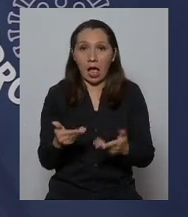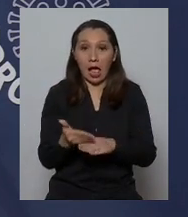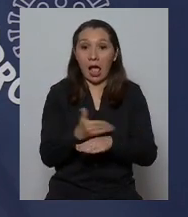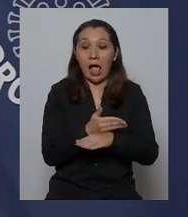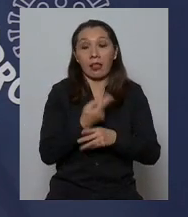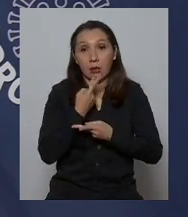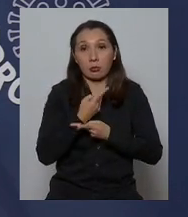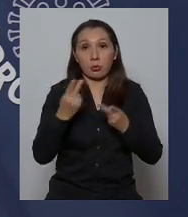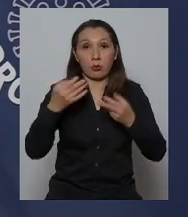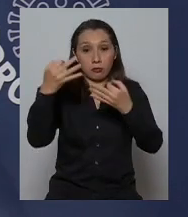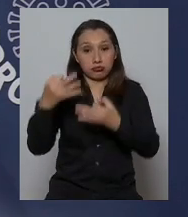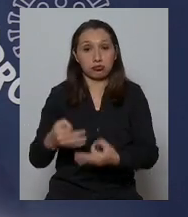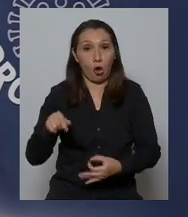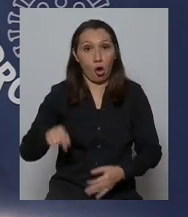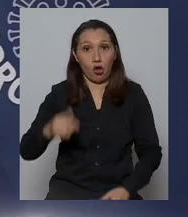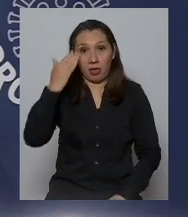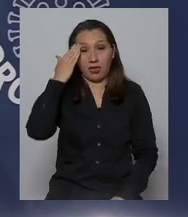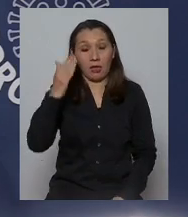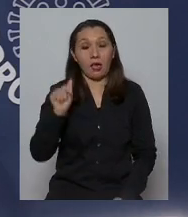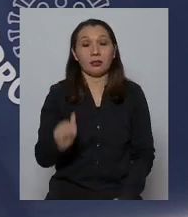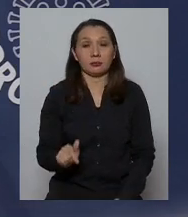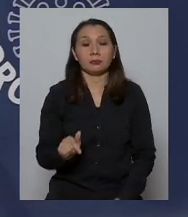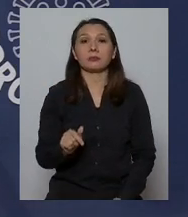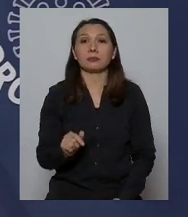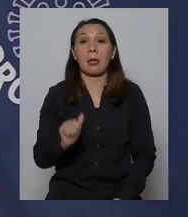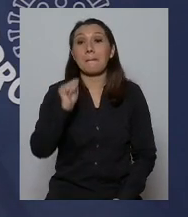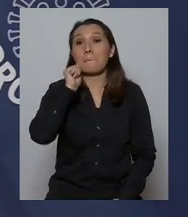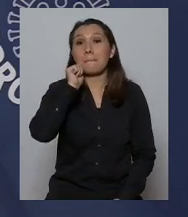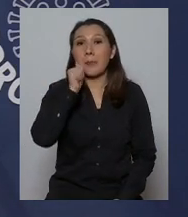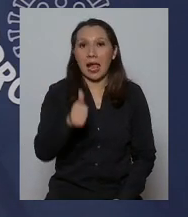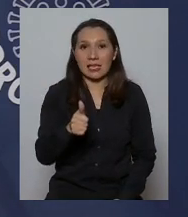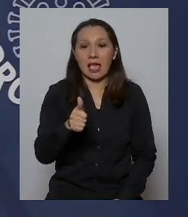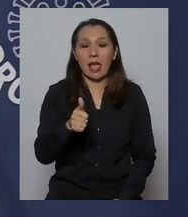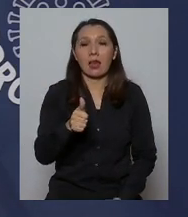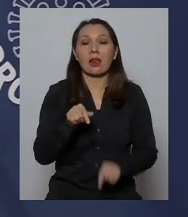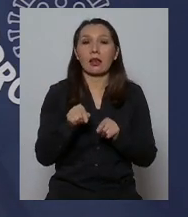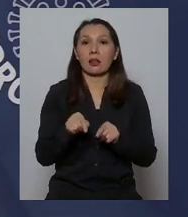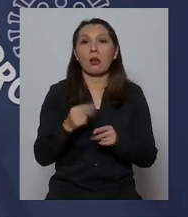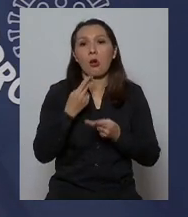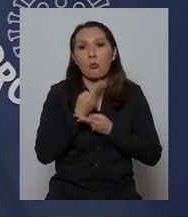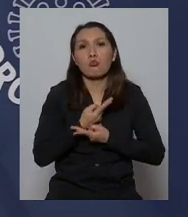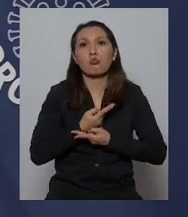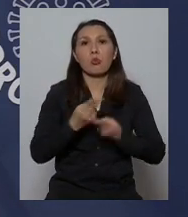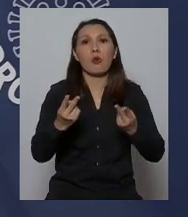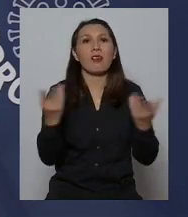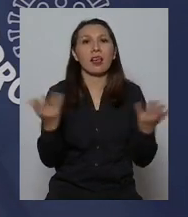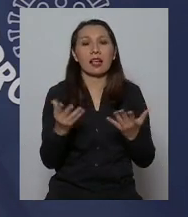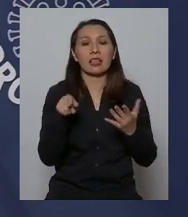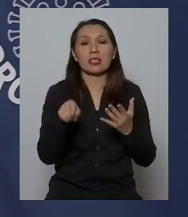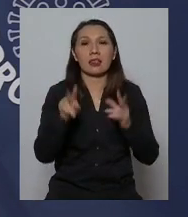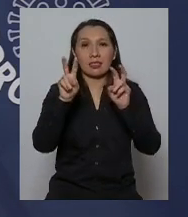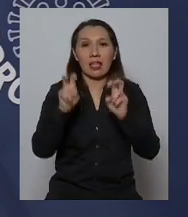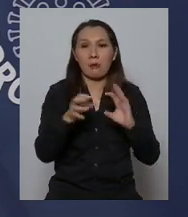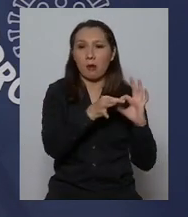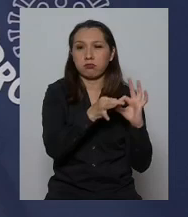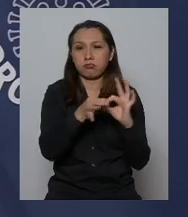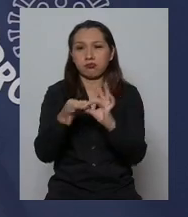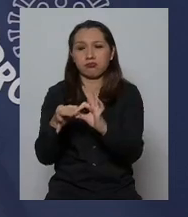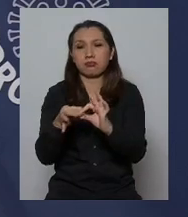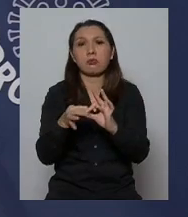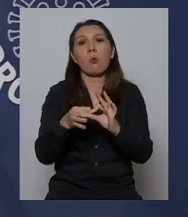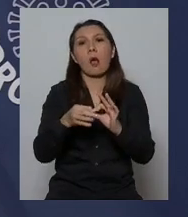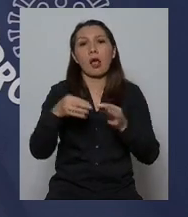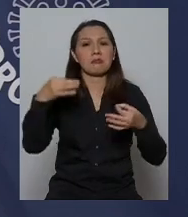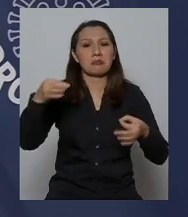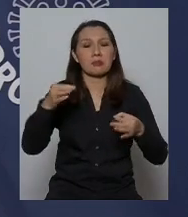antes de la cuenta del día, es que el día de mañana vamos a publicar una definición, una